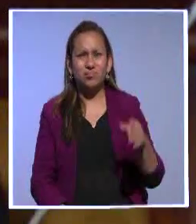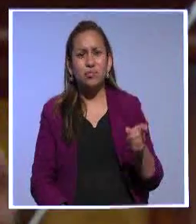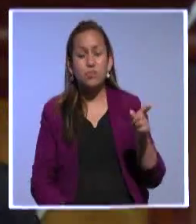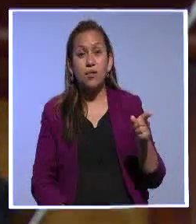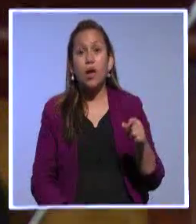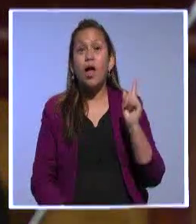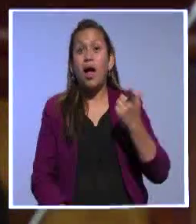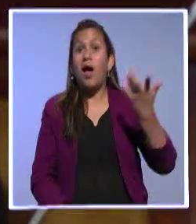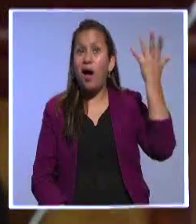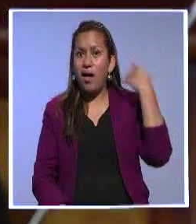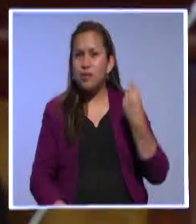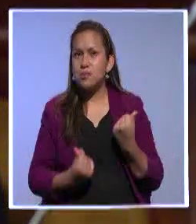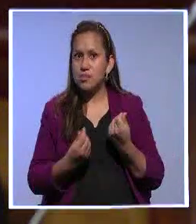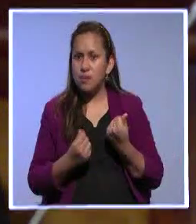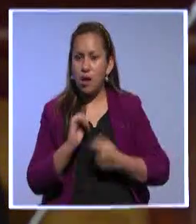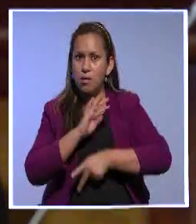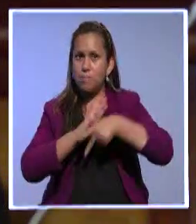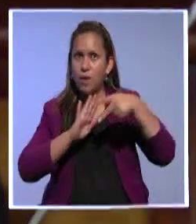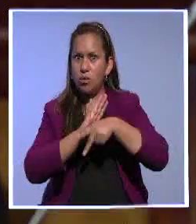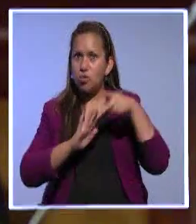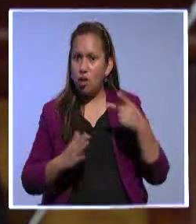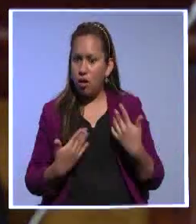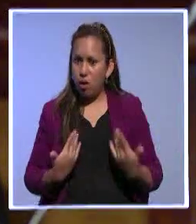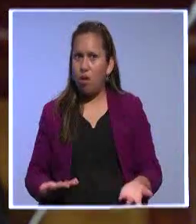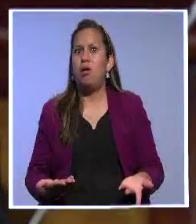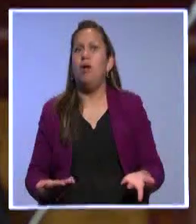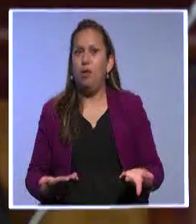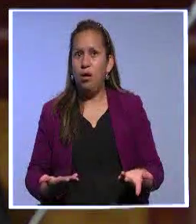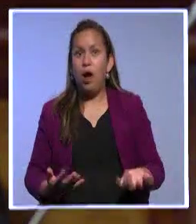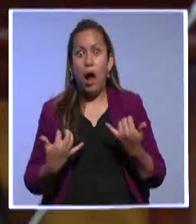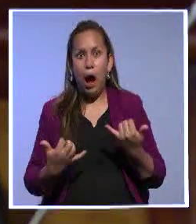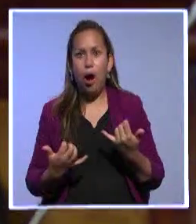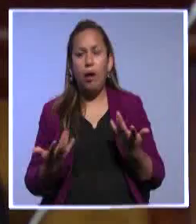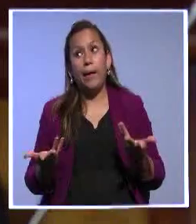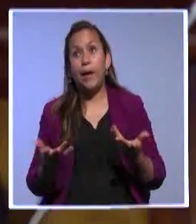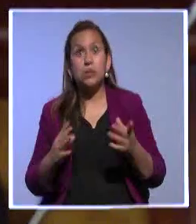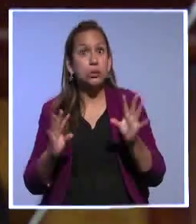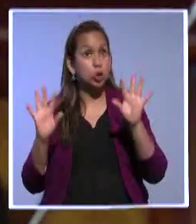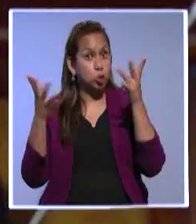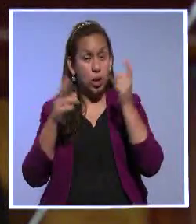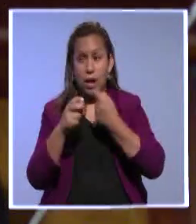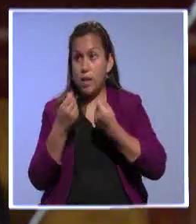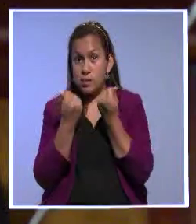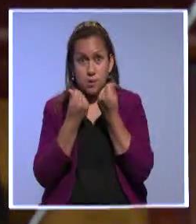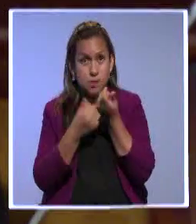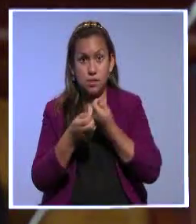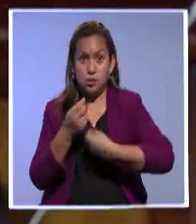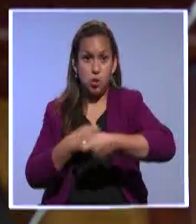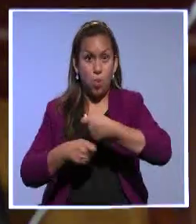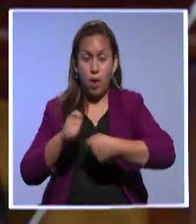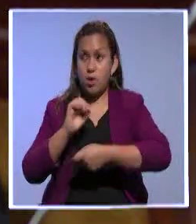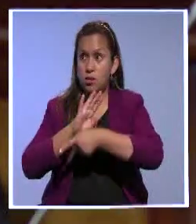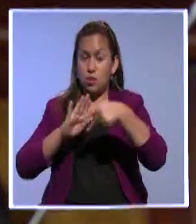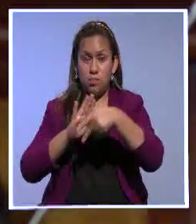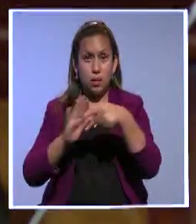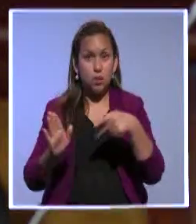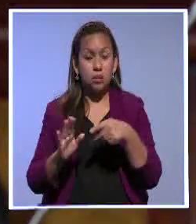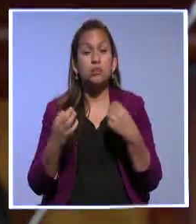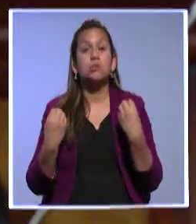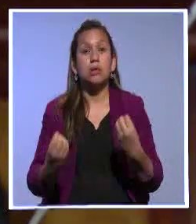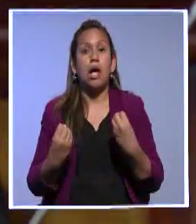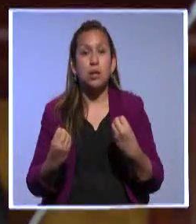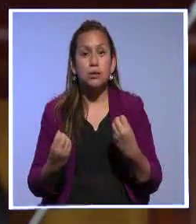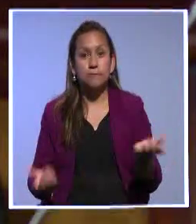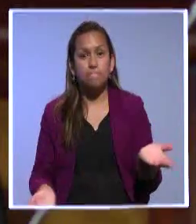petrolera que gozó este gobierno en algunos años, se desestimó la importancia de la inversión privada, no se dieron incentivos, no